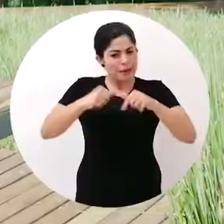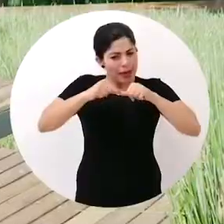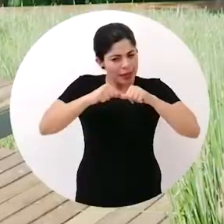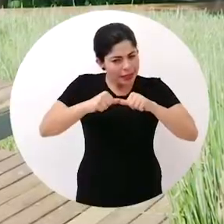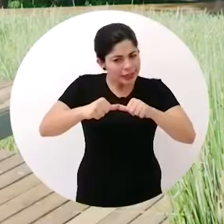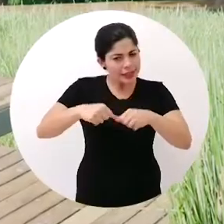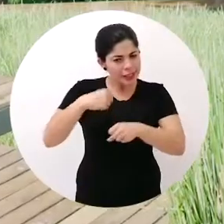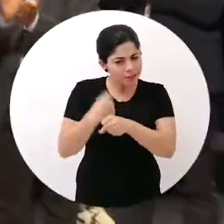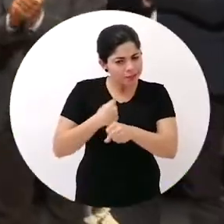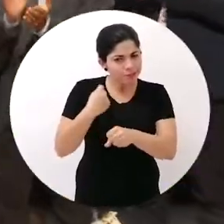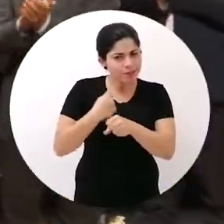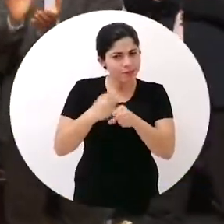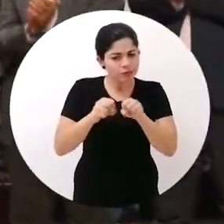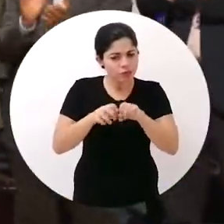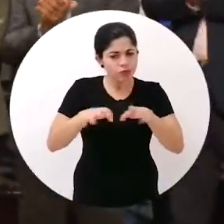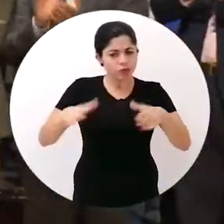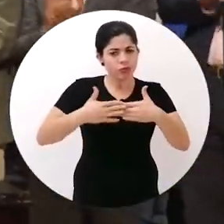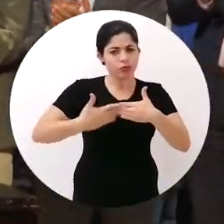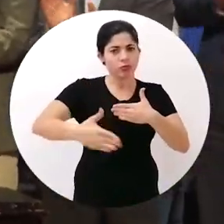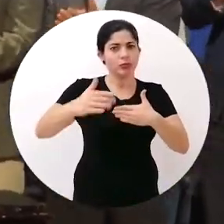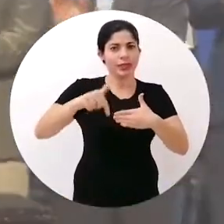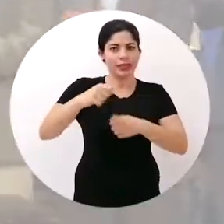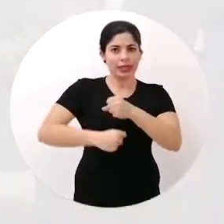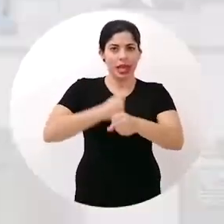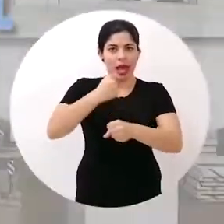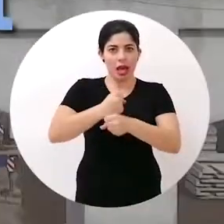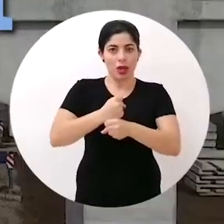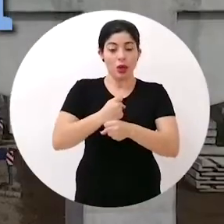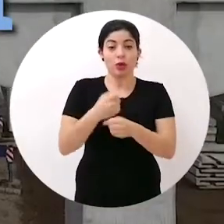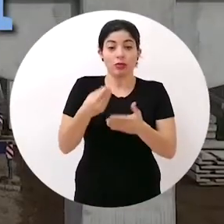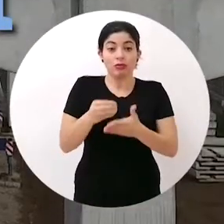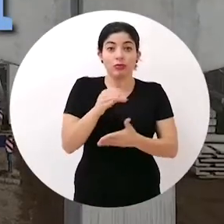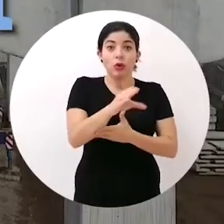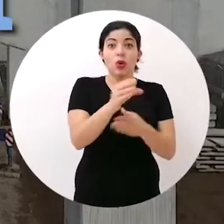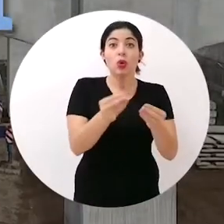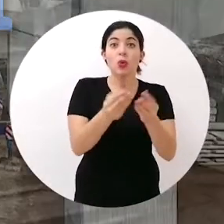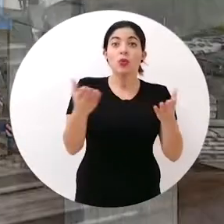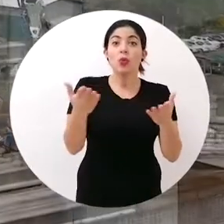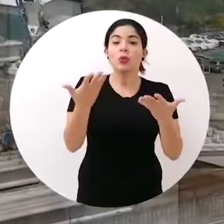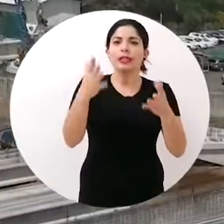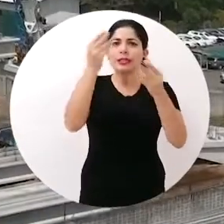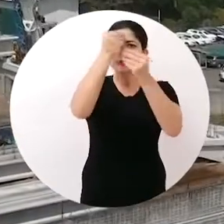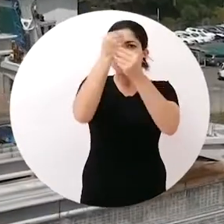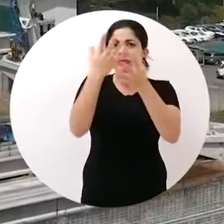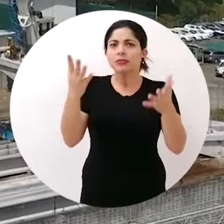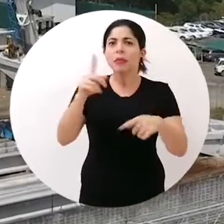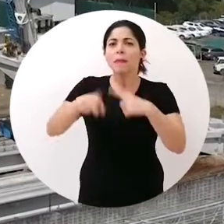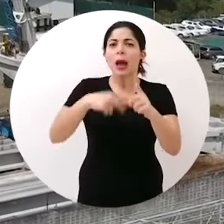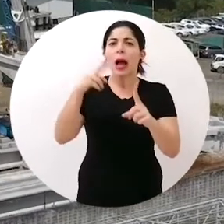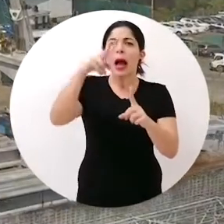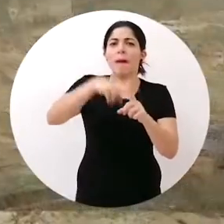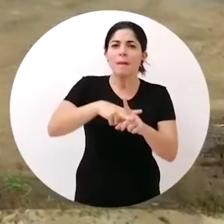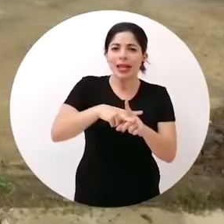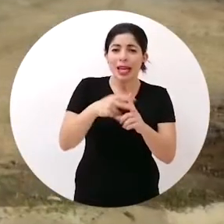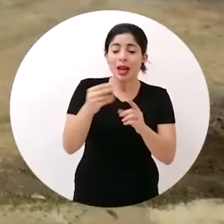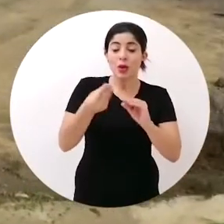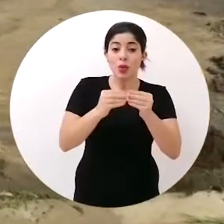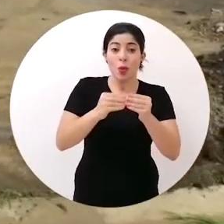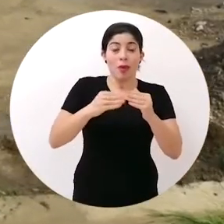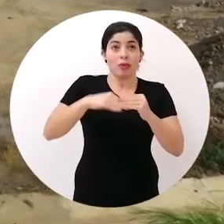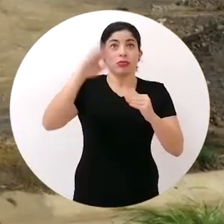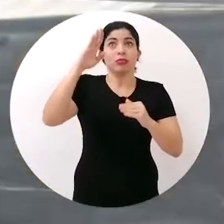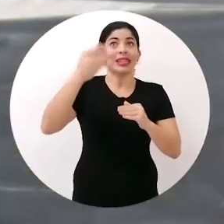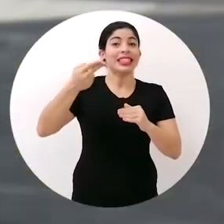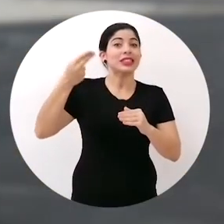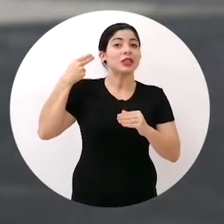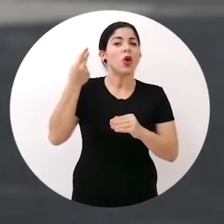continuaremos ejecutando en lo que resta del año. En Inversión Pública, comunicamos que vamos a ejecutar una cifra